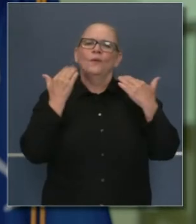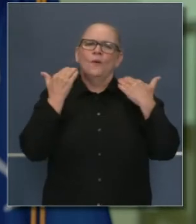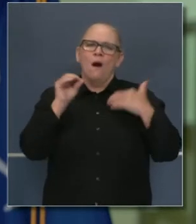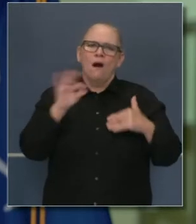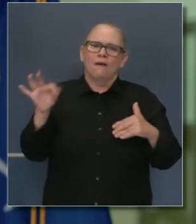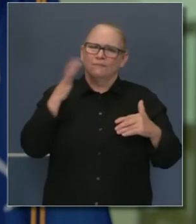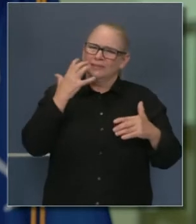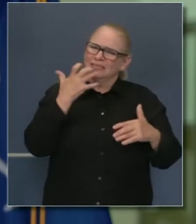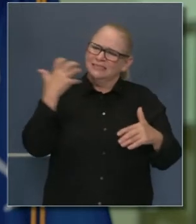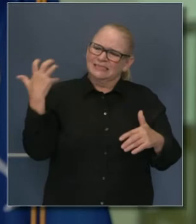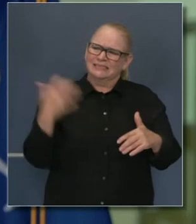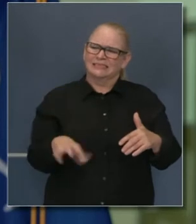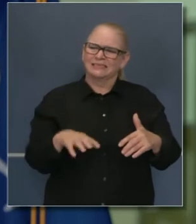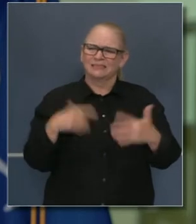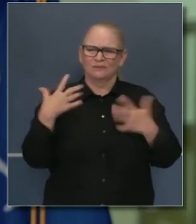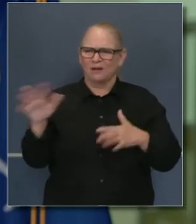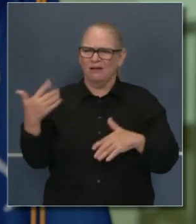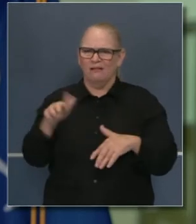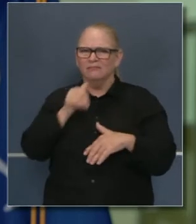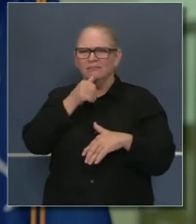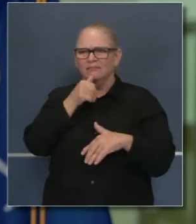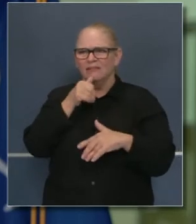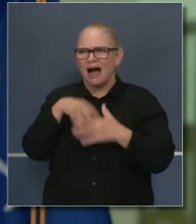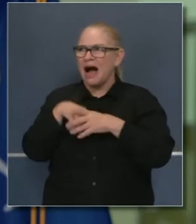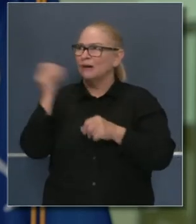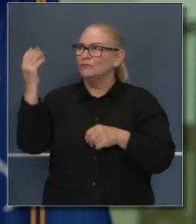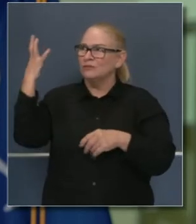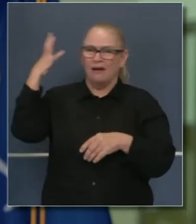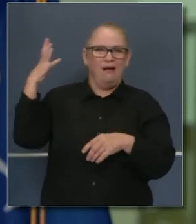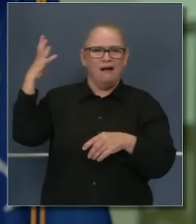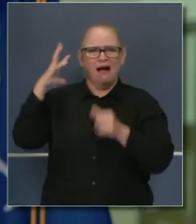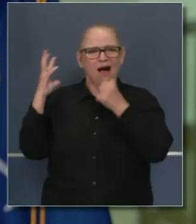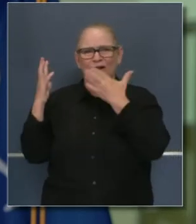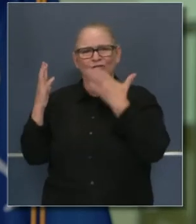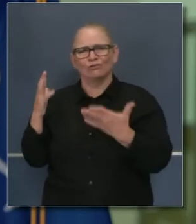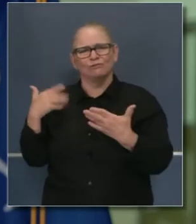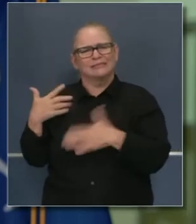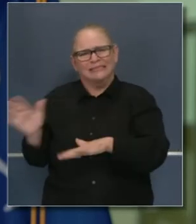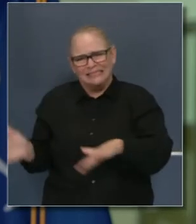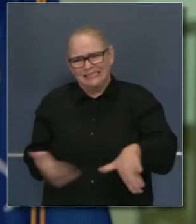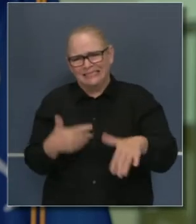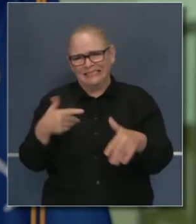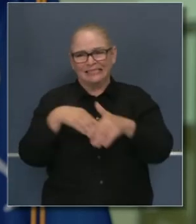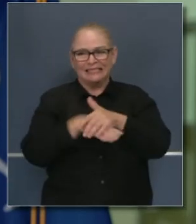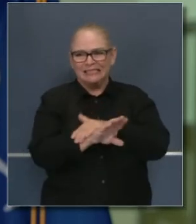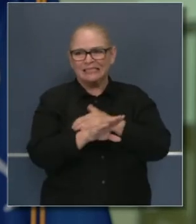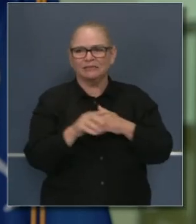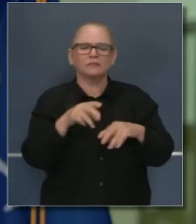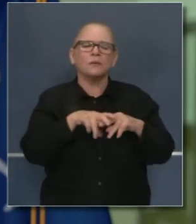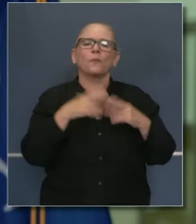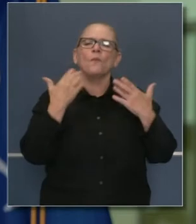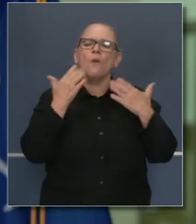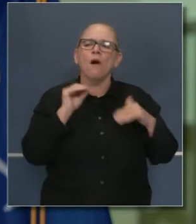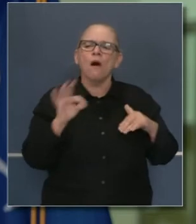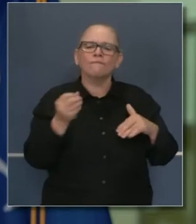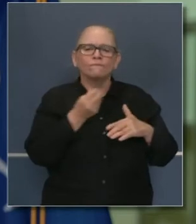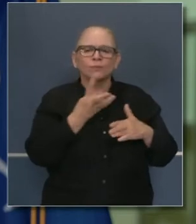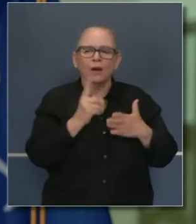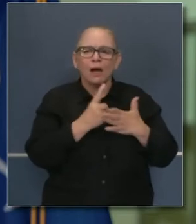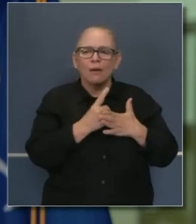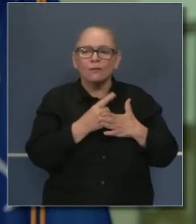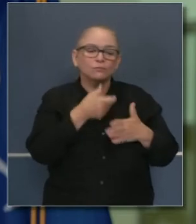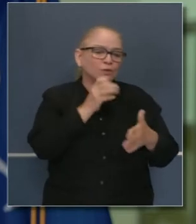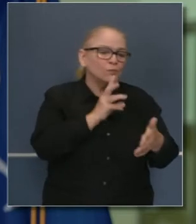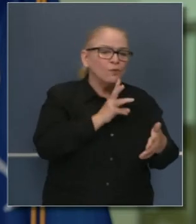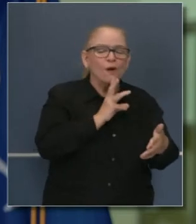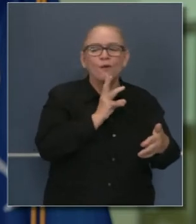los elementos para no estar a la intemperia. Vimos que había gente que necesitaba una hora simplemente para recibir agua y para enfriarse un poco.